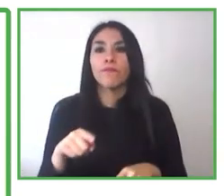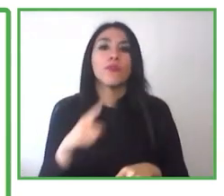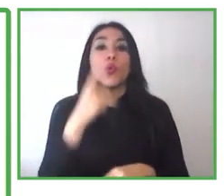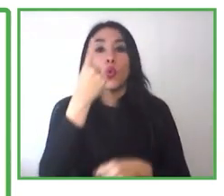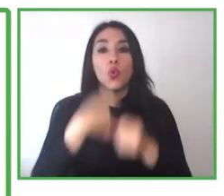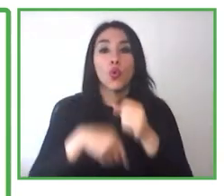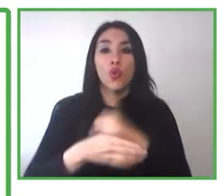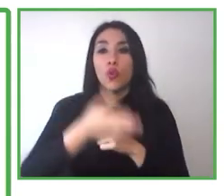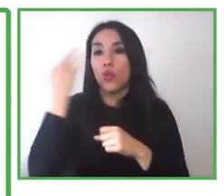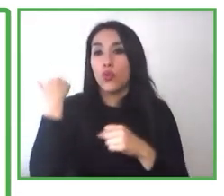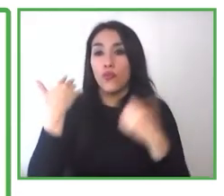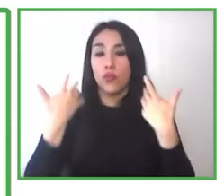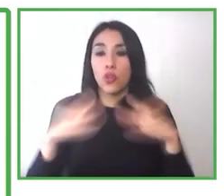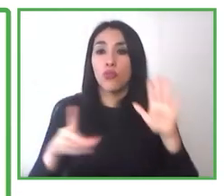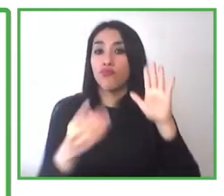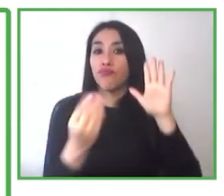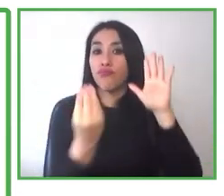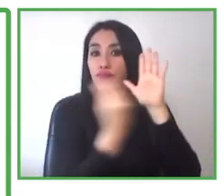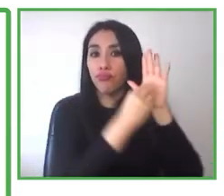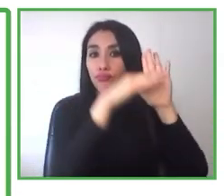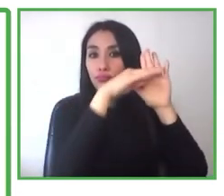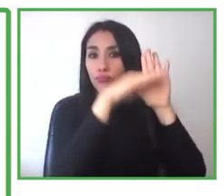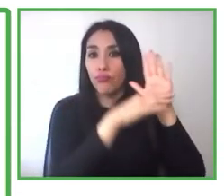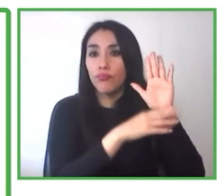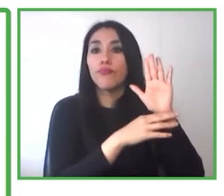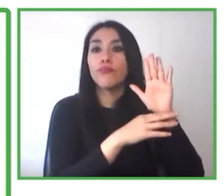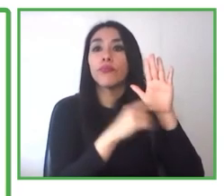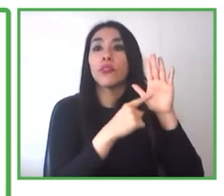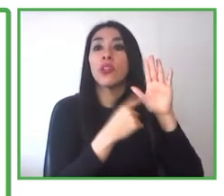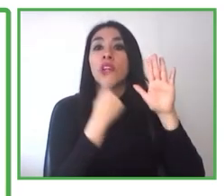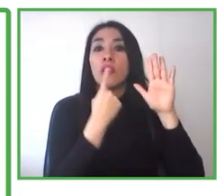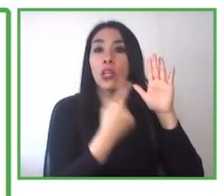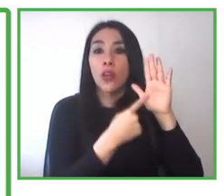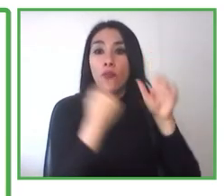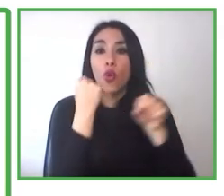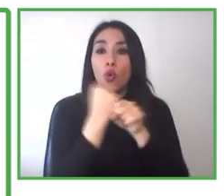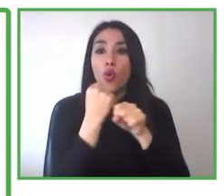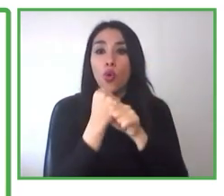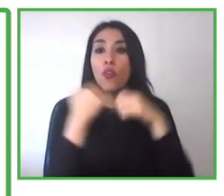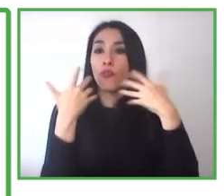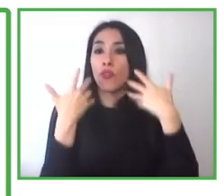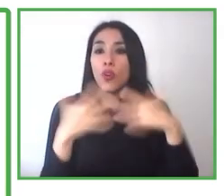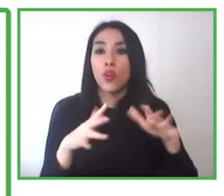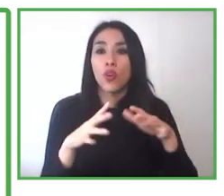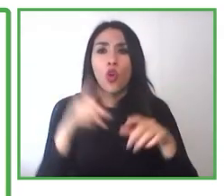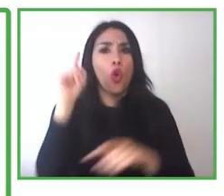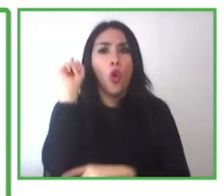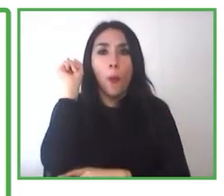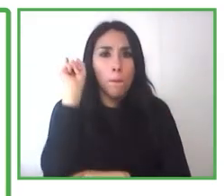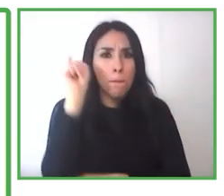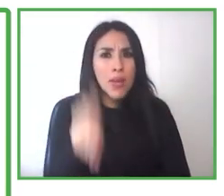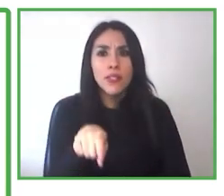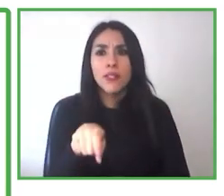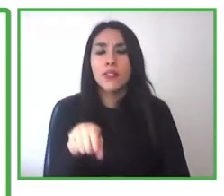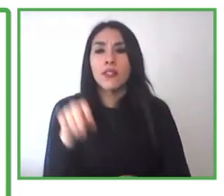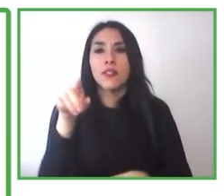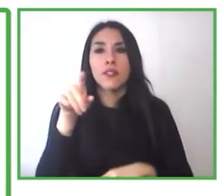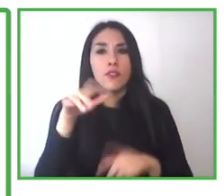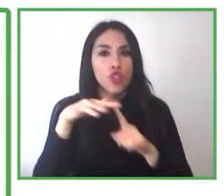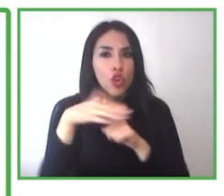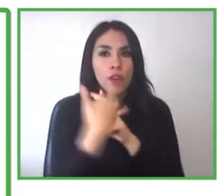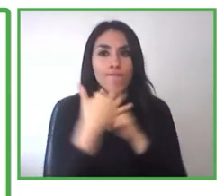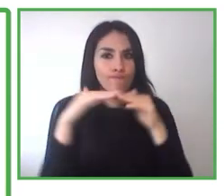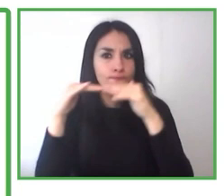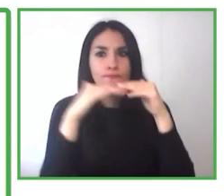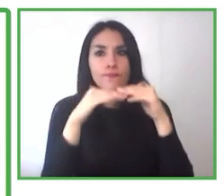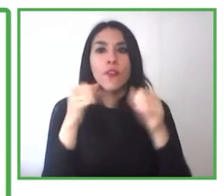las empresas con más de 100 trabajadores, a partir de noviembre del próximo año, que cuenten con una persona certificada por